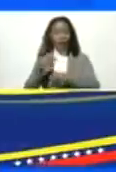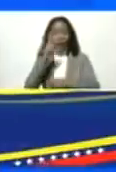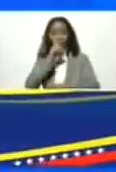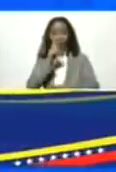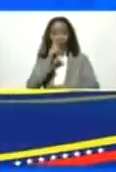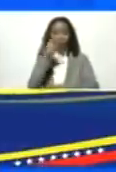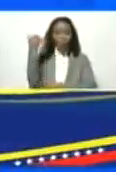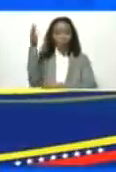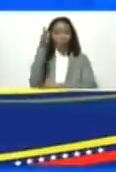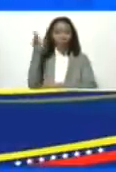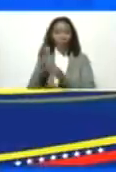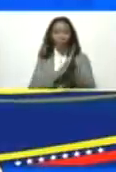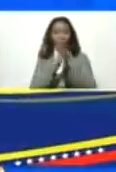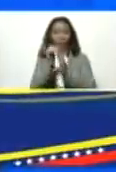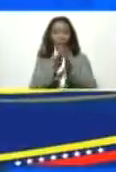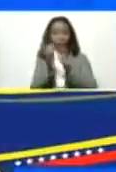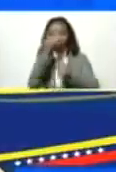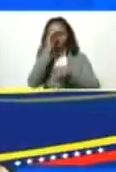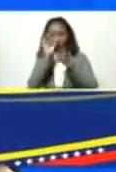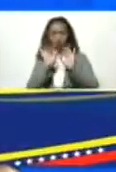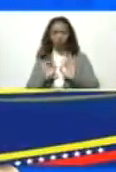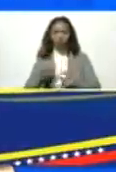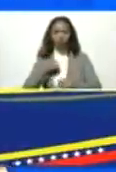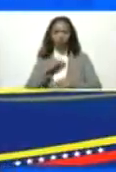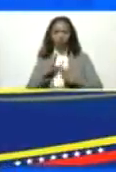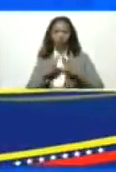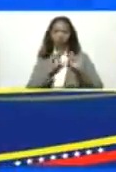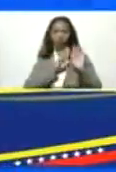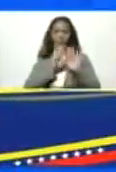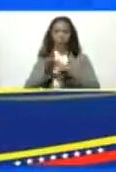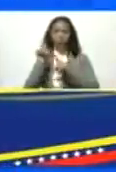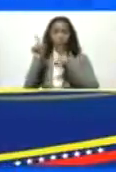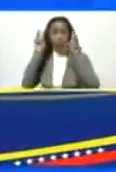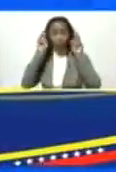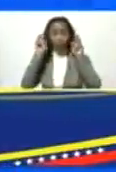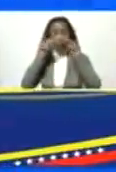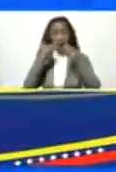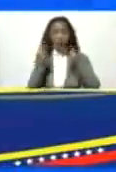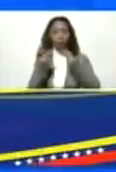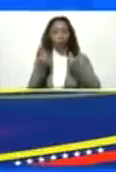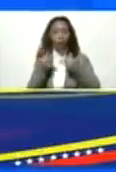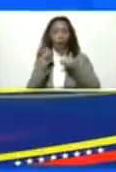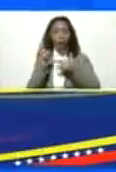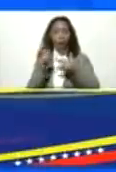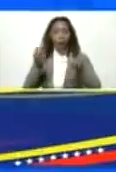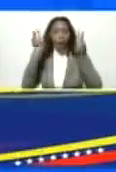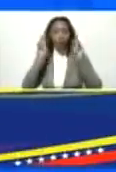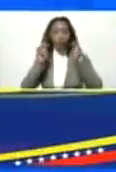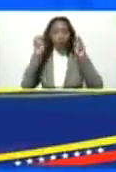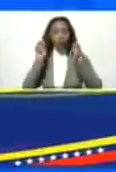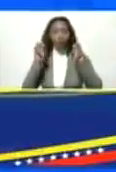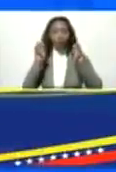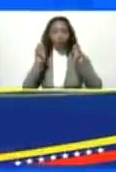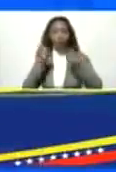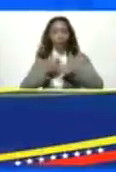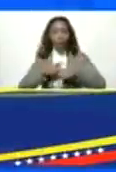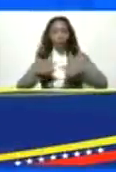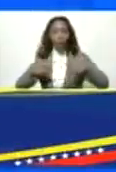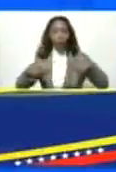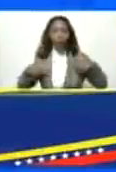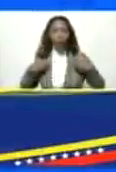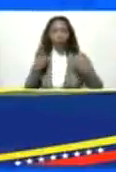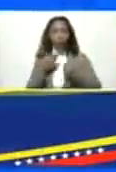los emprendedores indudablemente vamos con todo el apoyo a esa nueva economía a esa nueva crecimiento